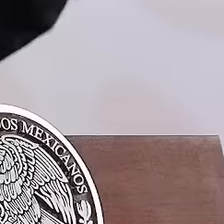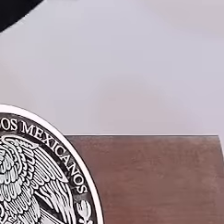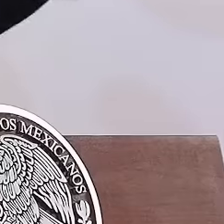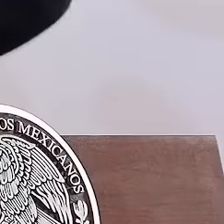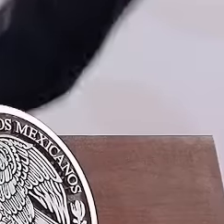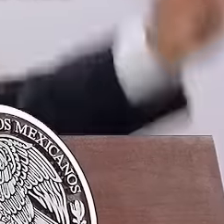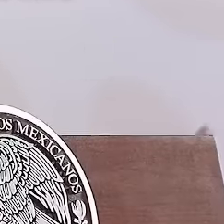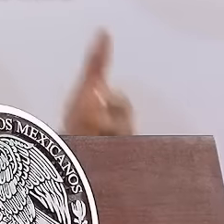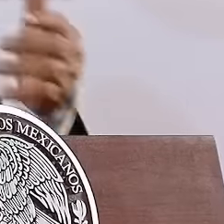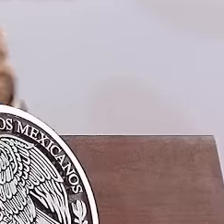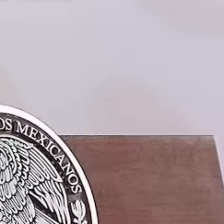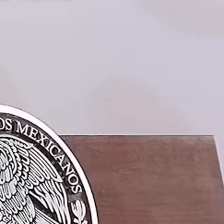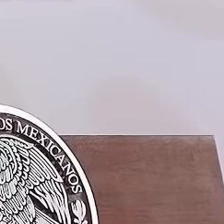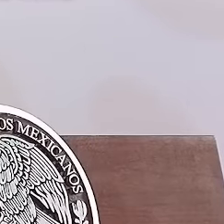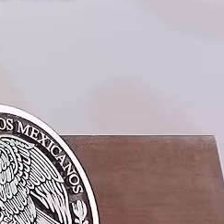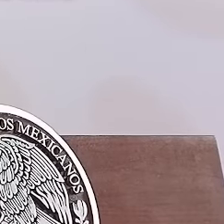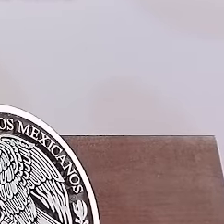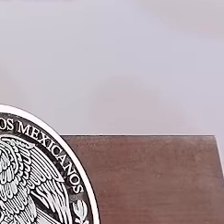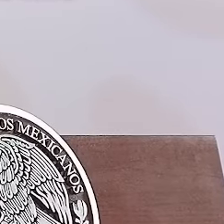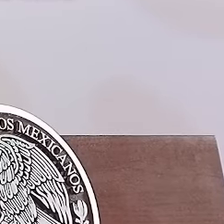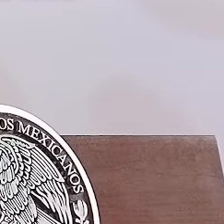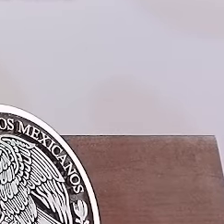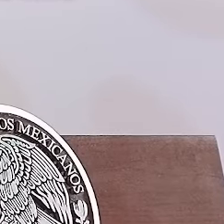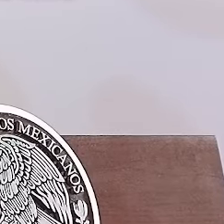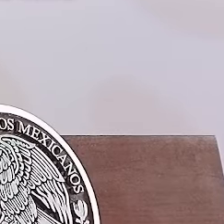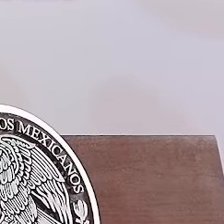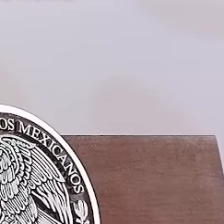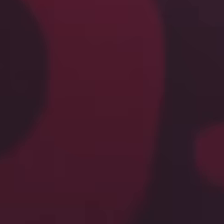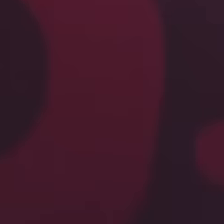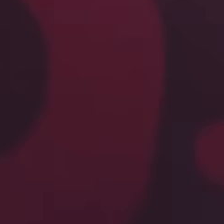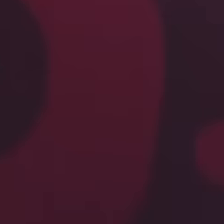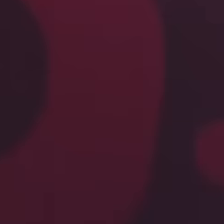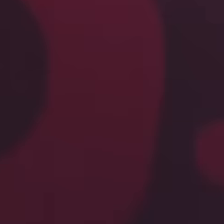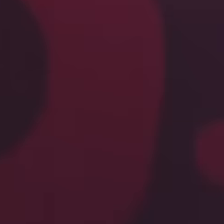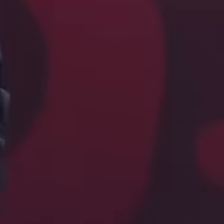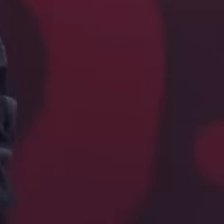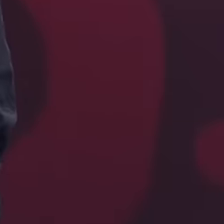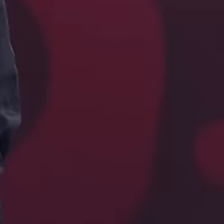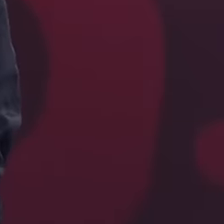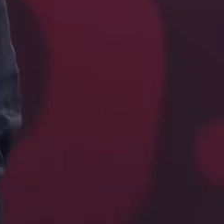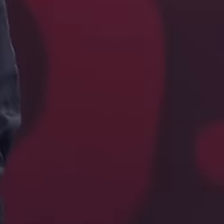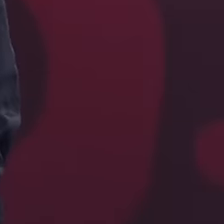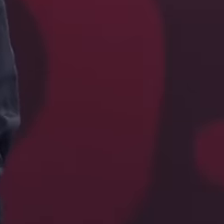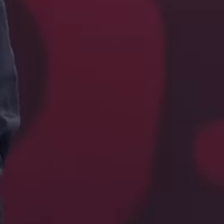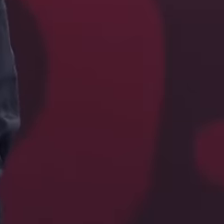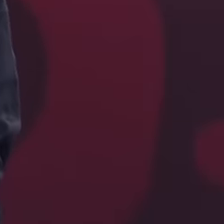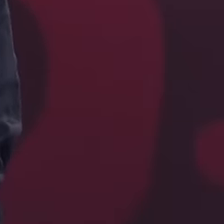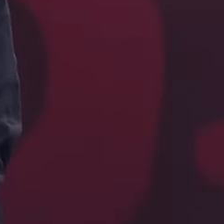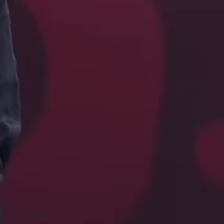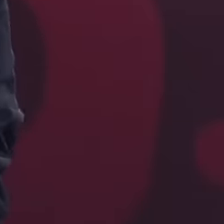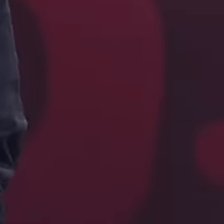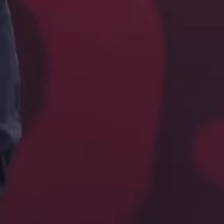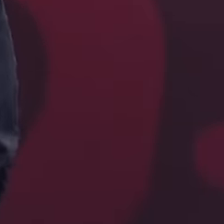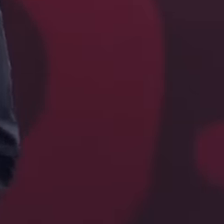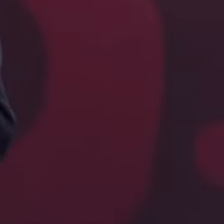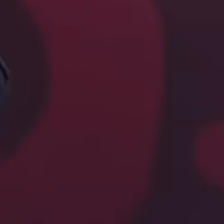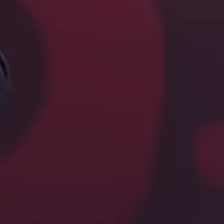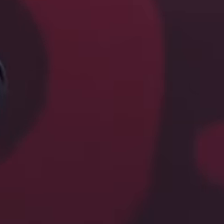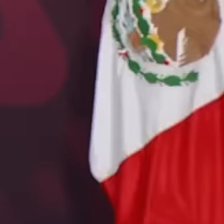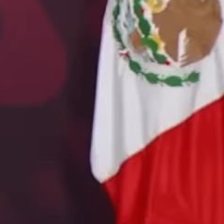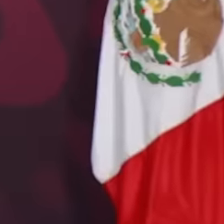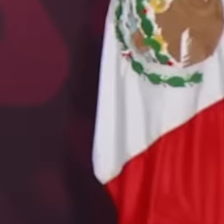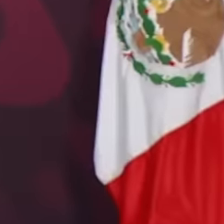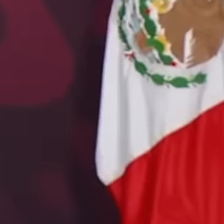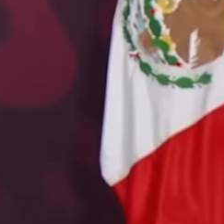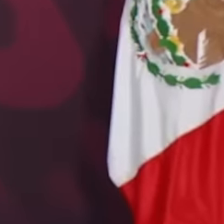ley y Estado de Derecho? Y hacen exactamente lo opuesto, la ley como